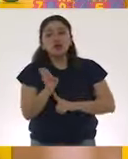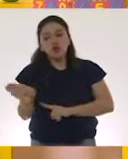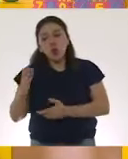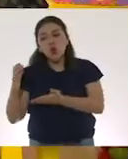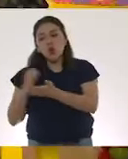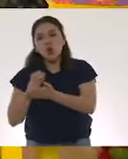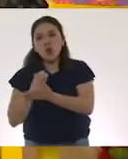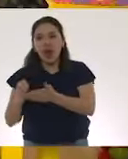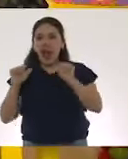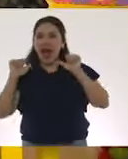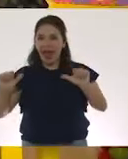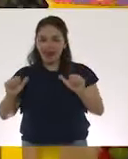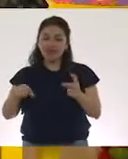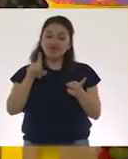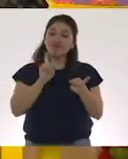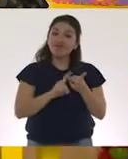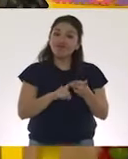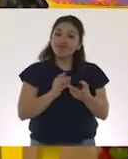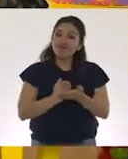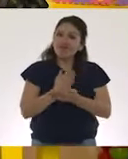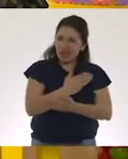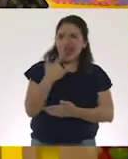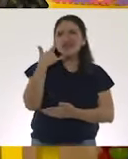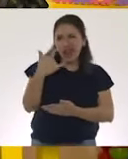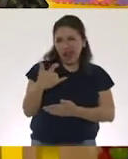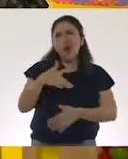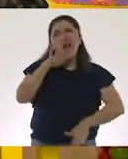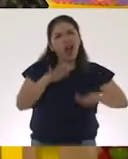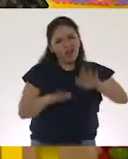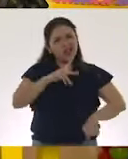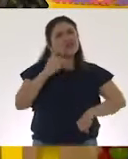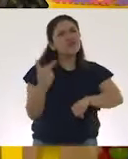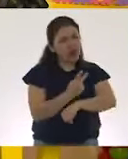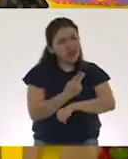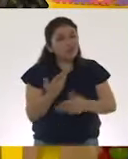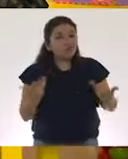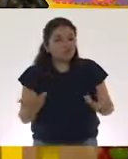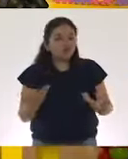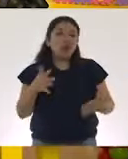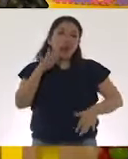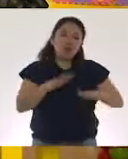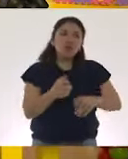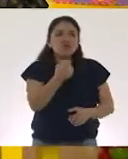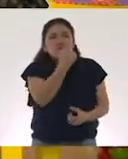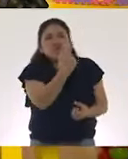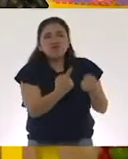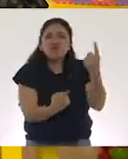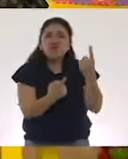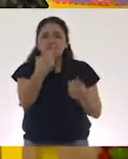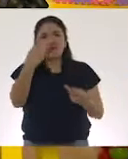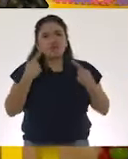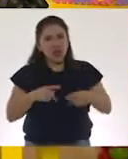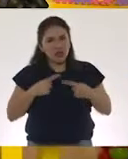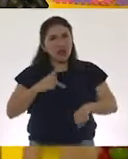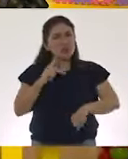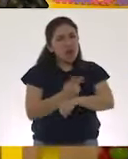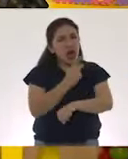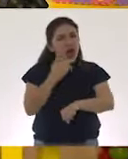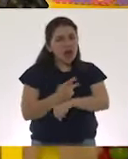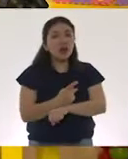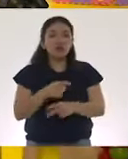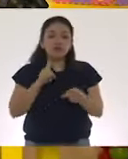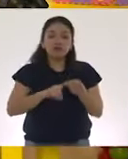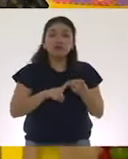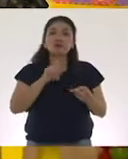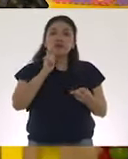recuperación. Y el segundo que es más raro pero que se puede llegar a presentar en 2 o 3 de cada 10 que nos contagiamos